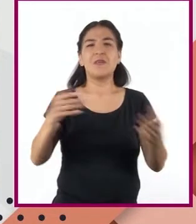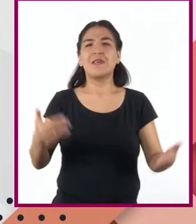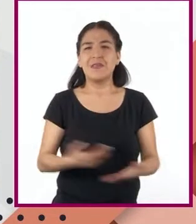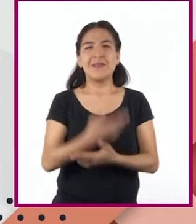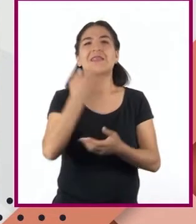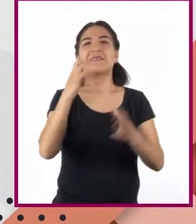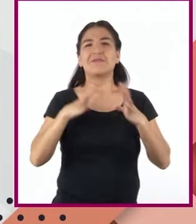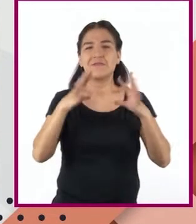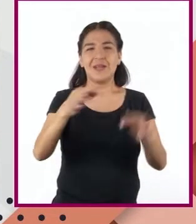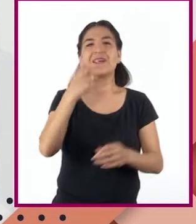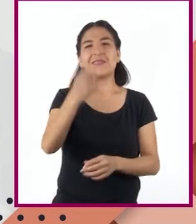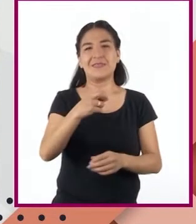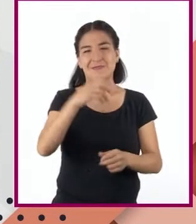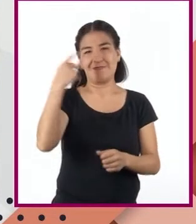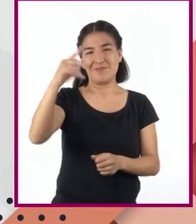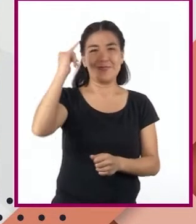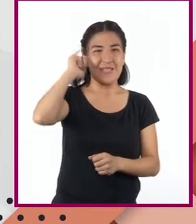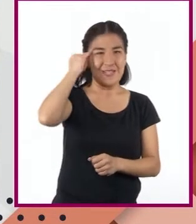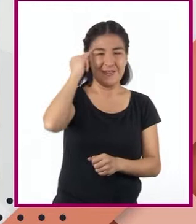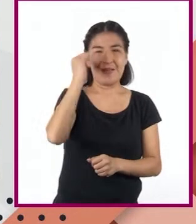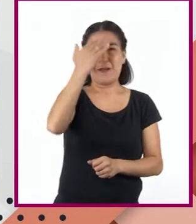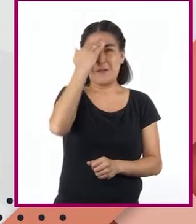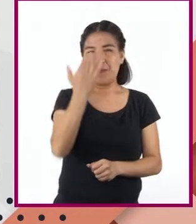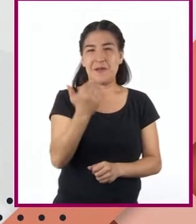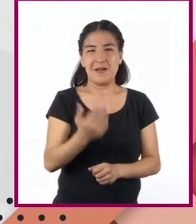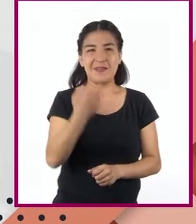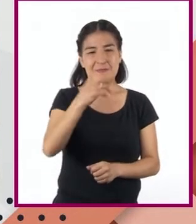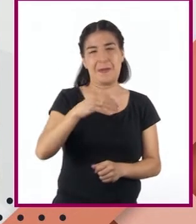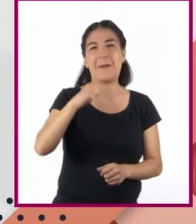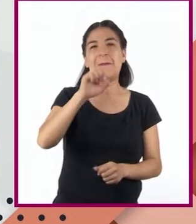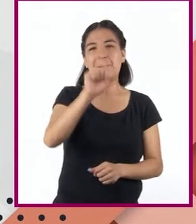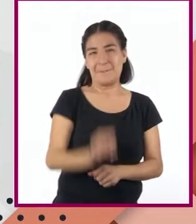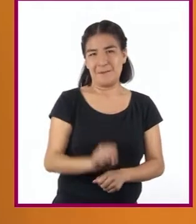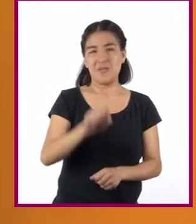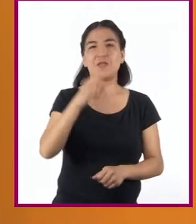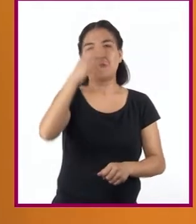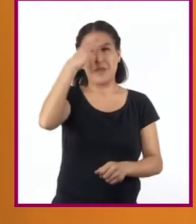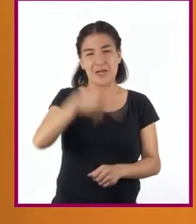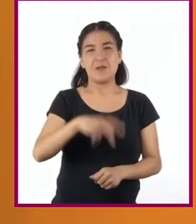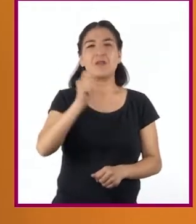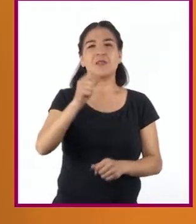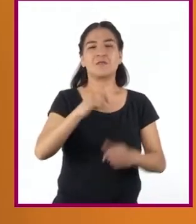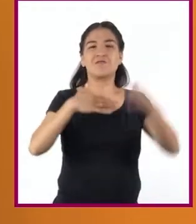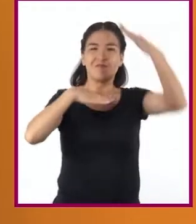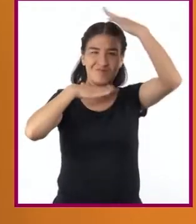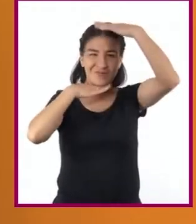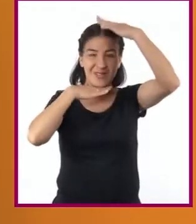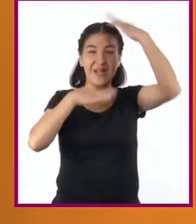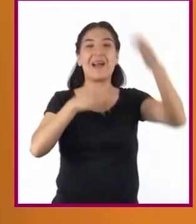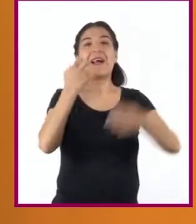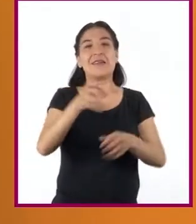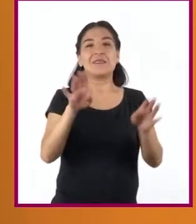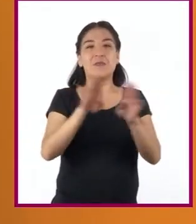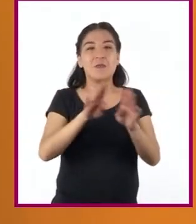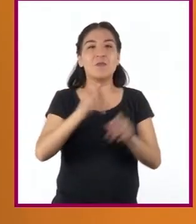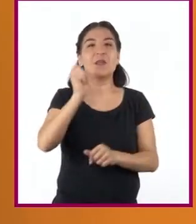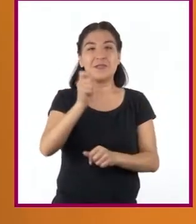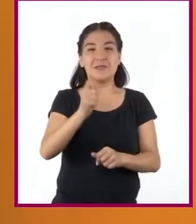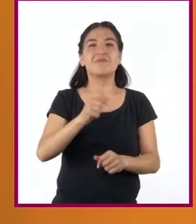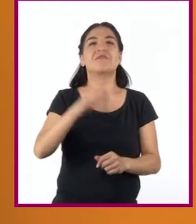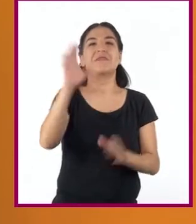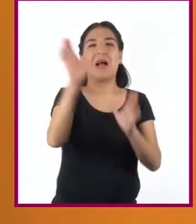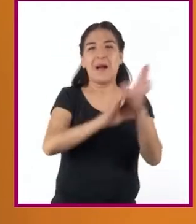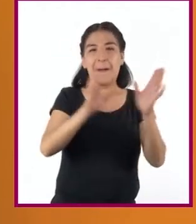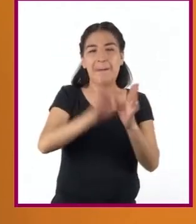civilizaciones indígenas mesoamericanas, particularmente la Olmeca. El calendario maya es complejo